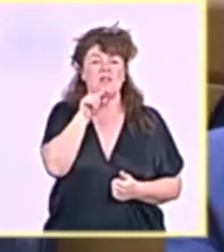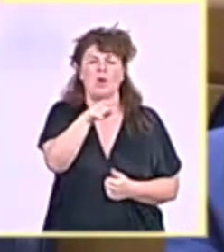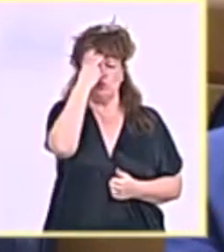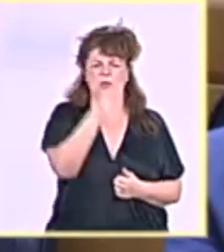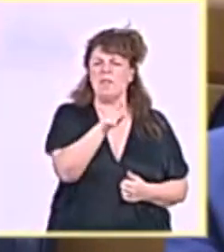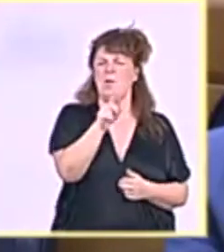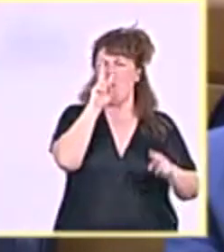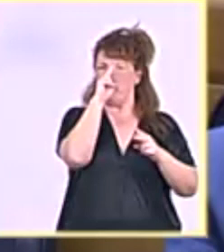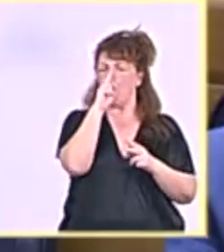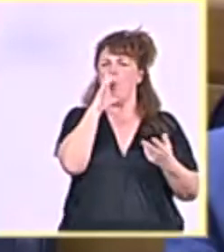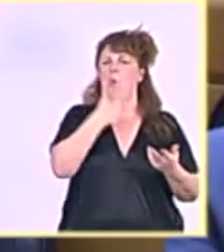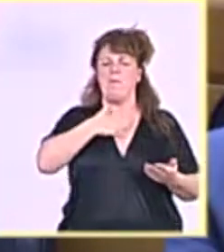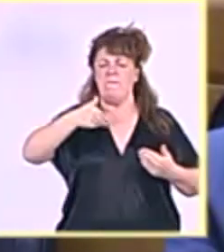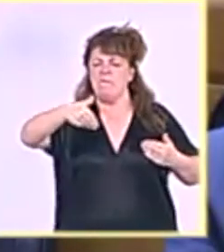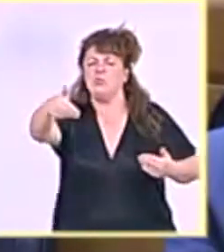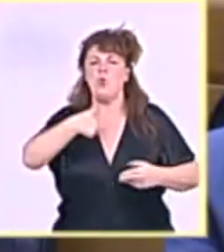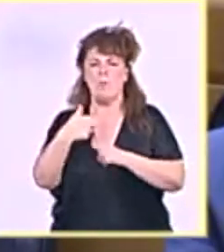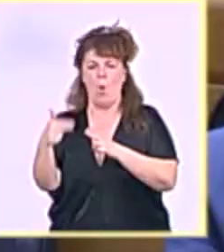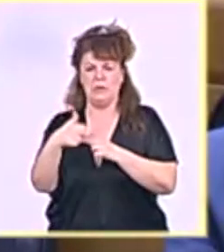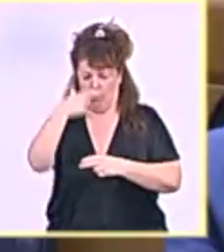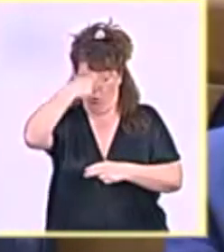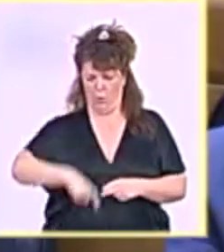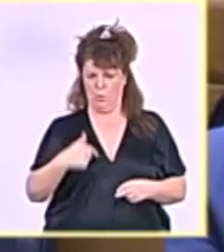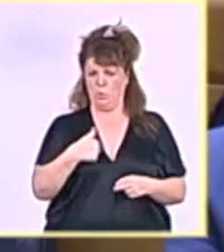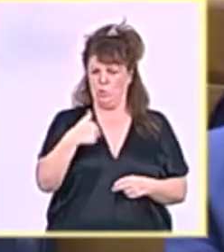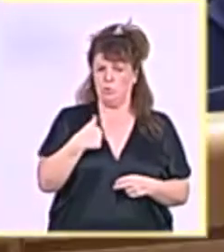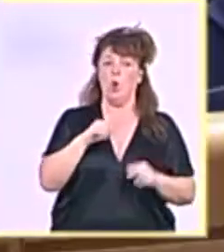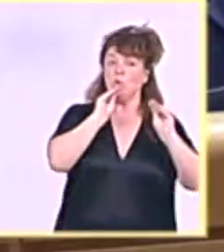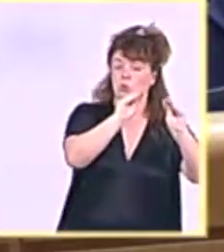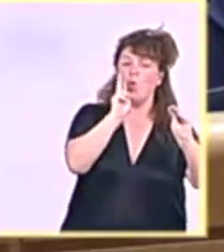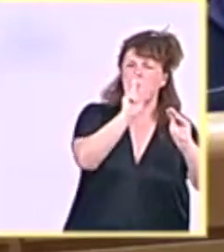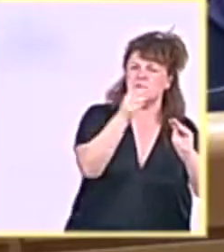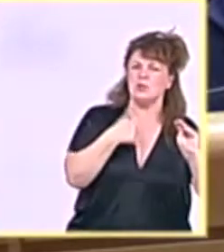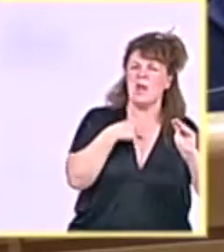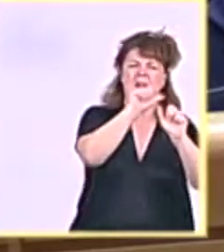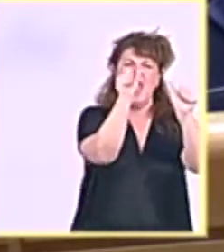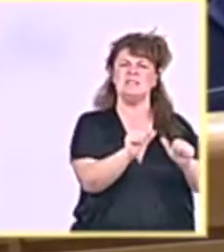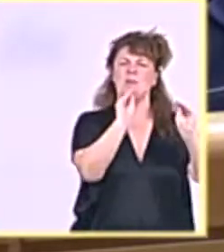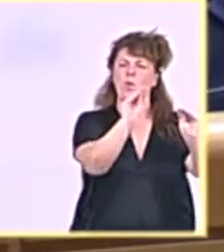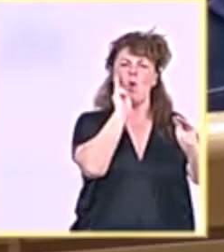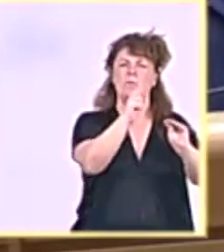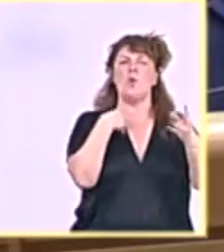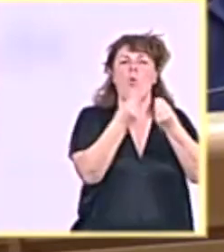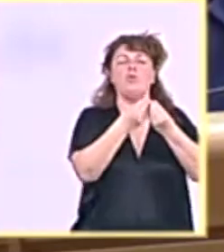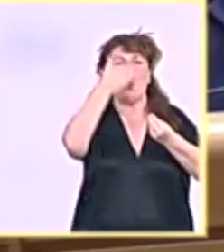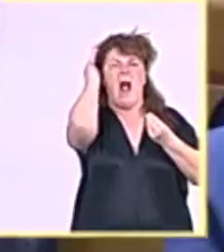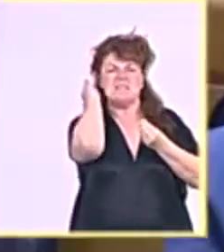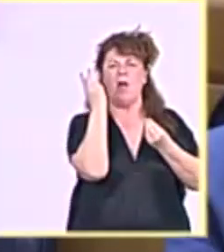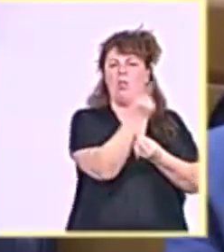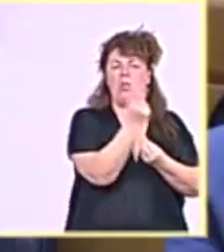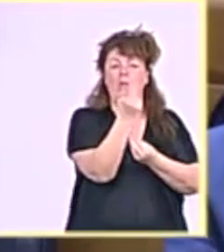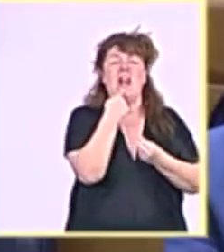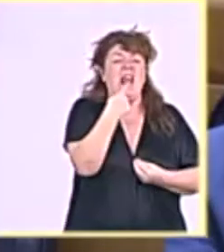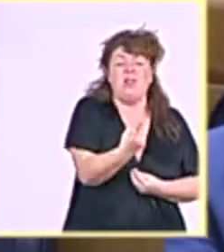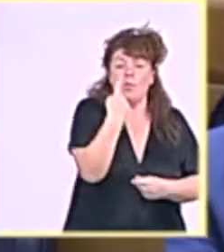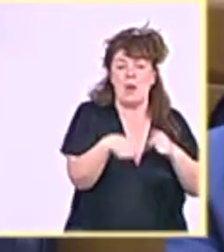Yo, el suyo, ya lo he visto. Su estilo lo he visto con el señor Casado. En todo caso, le digo, señoría, que va a haber Gobierno de coalición para